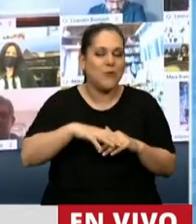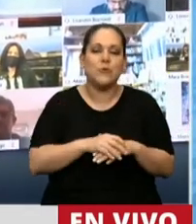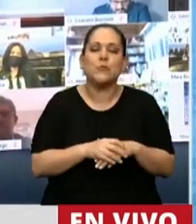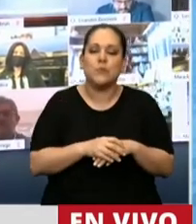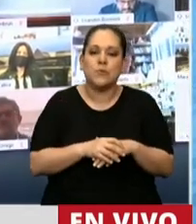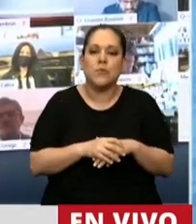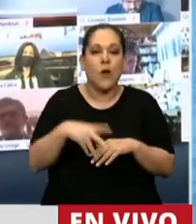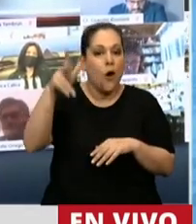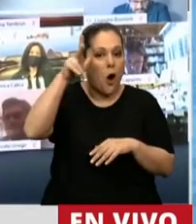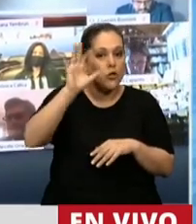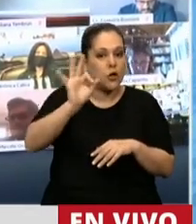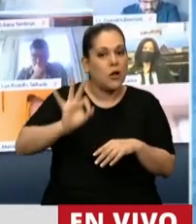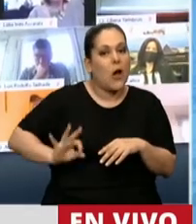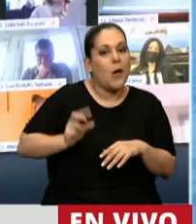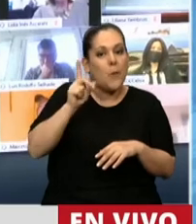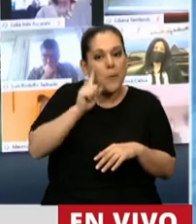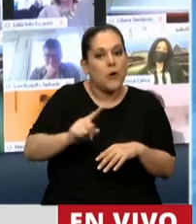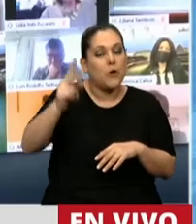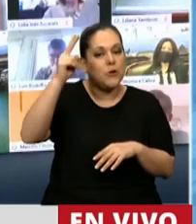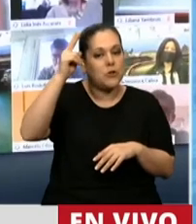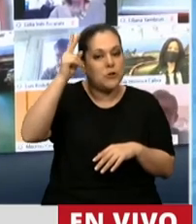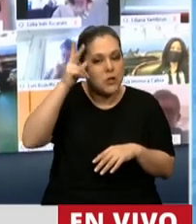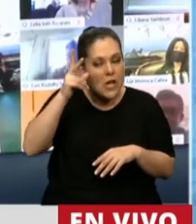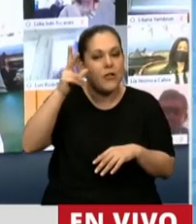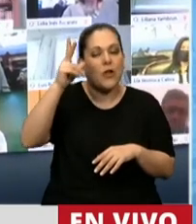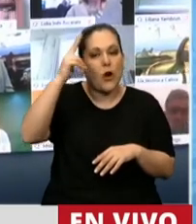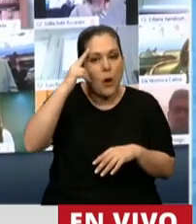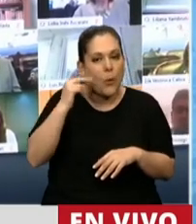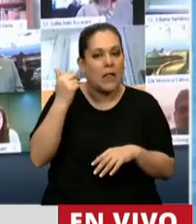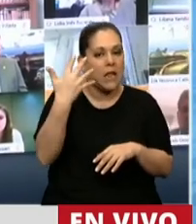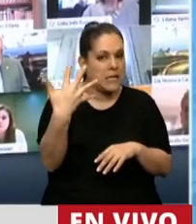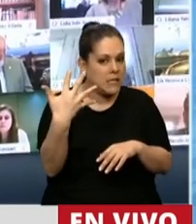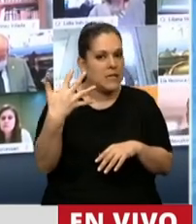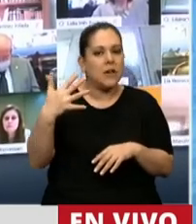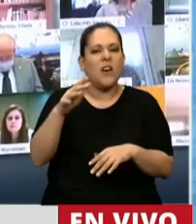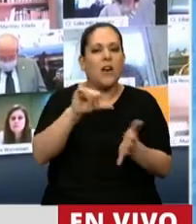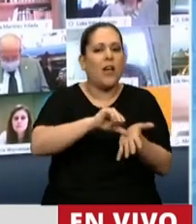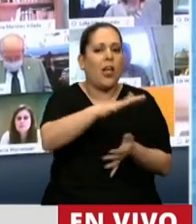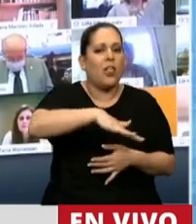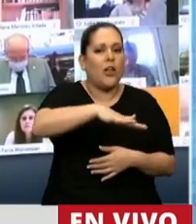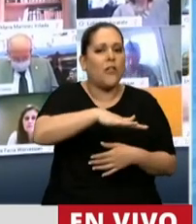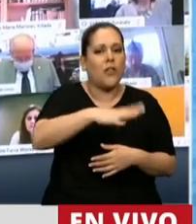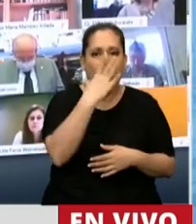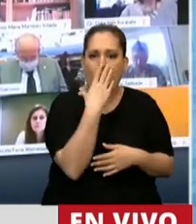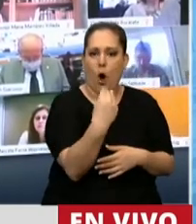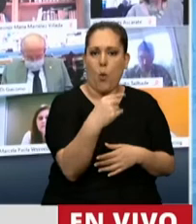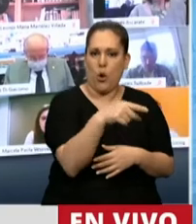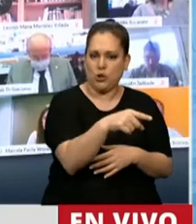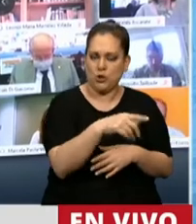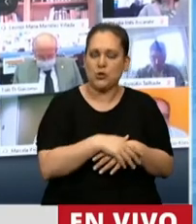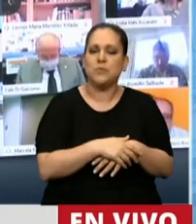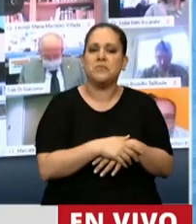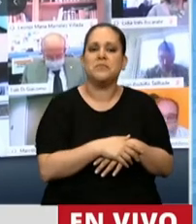Un 8 de octubre de 1895, en la localidad de Lobos, nacía